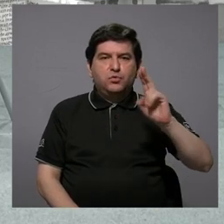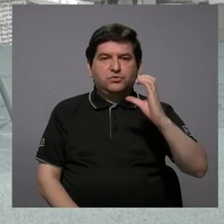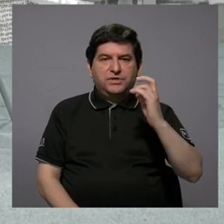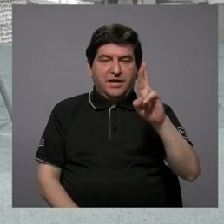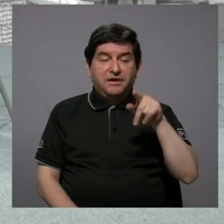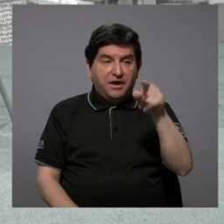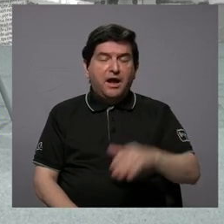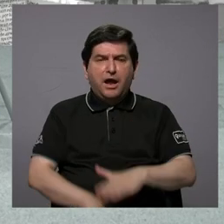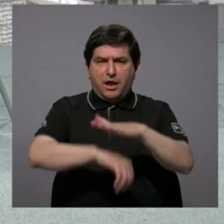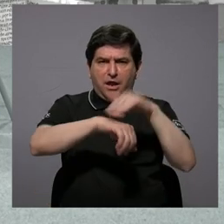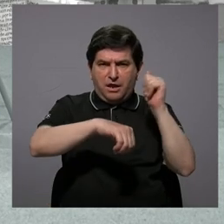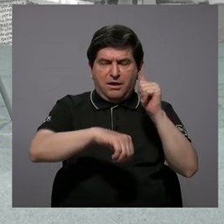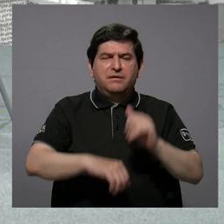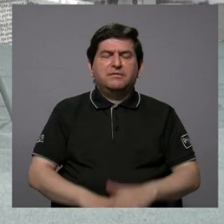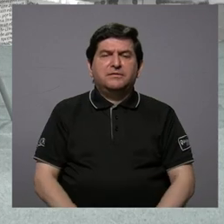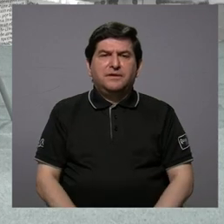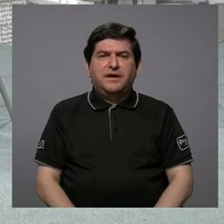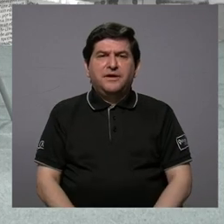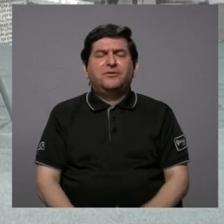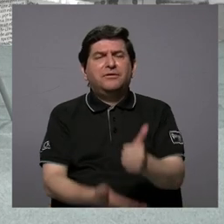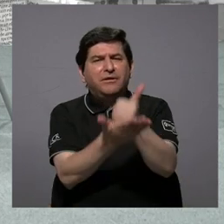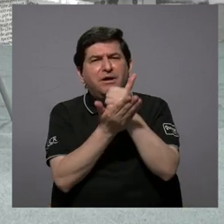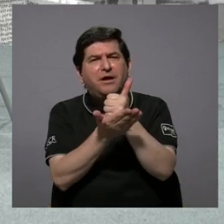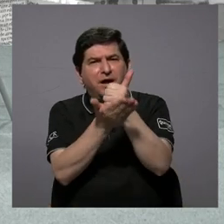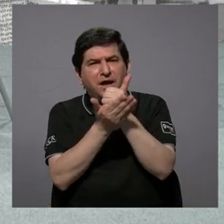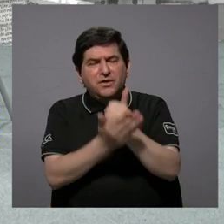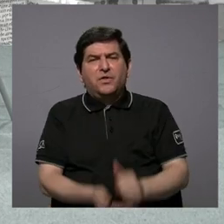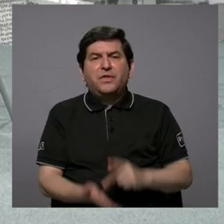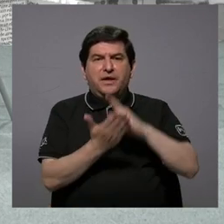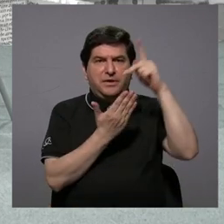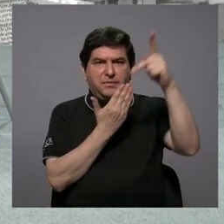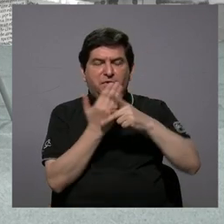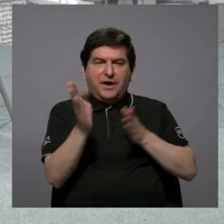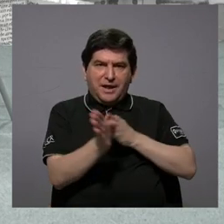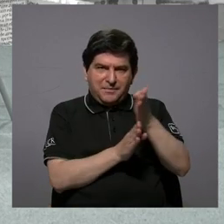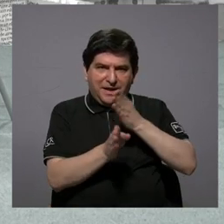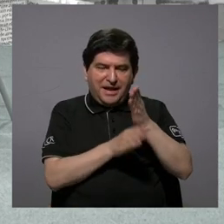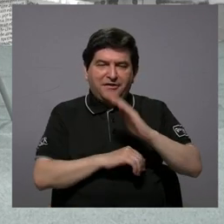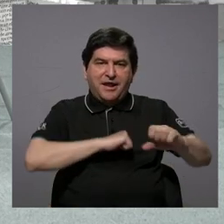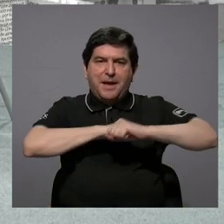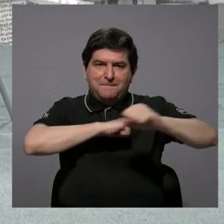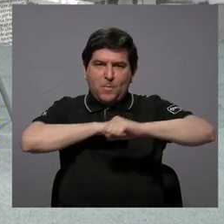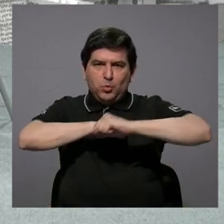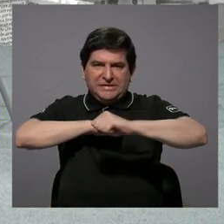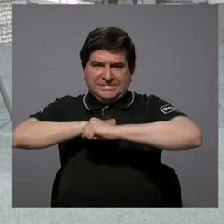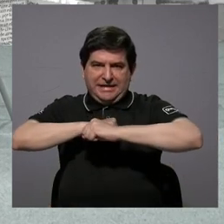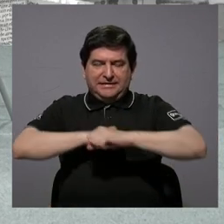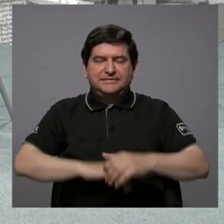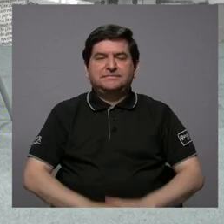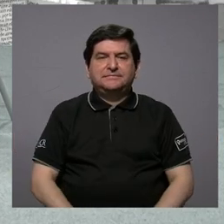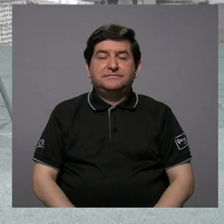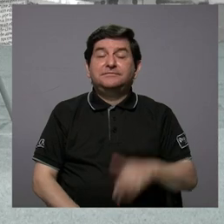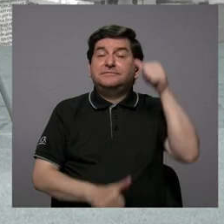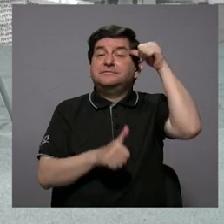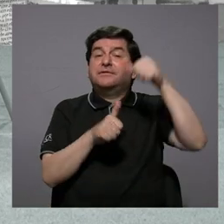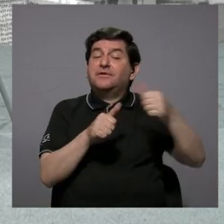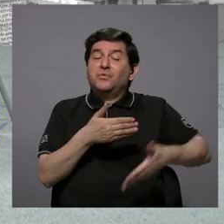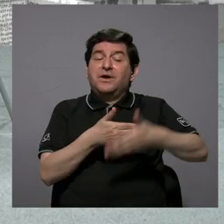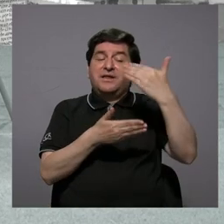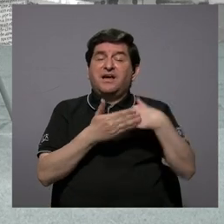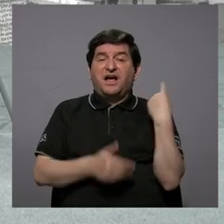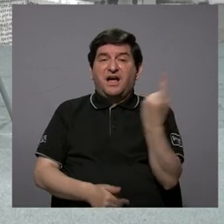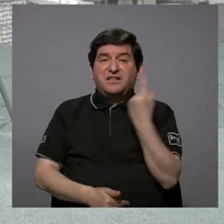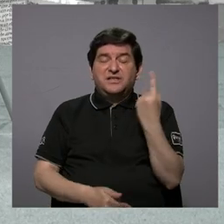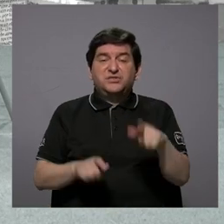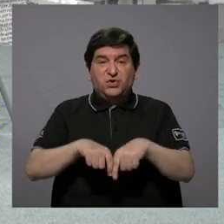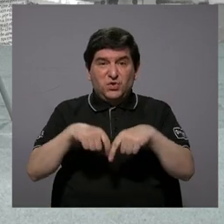lo llamaron a filas para que les ayudara a hacer el programa de la carrera de publicidad porque se acuerda que antes solo